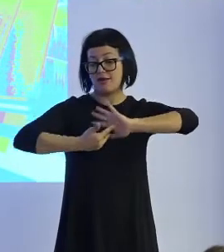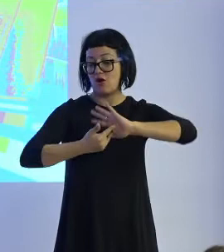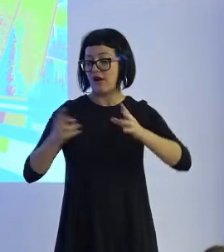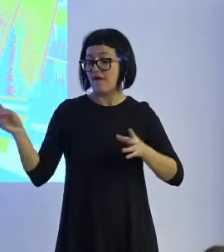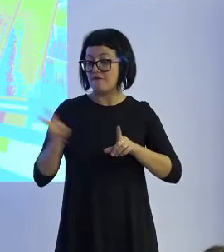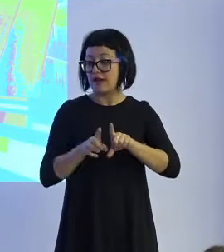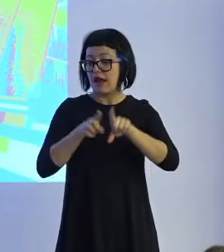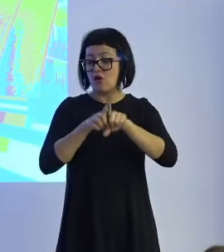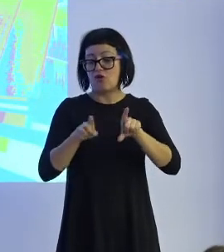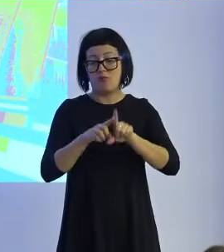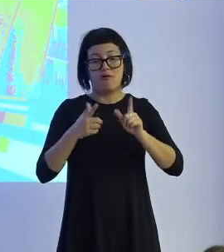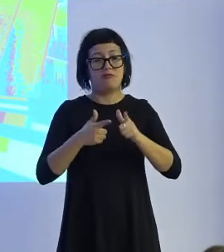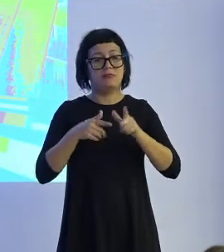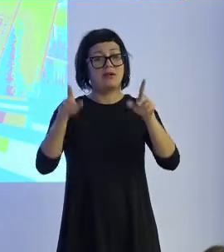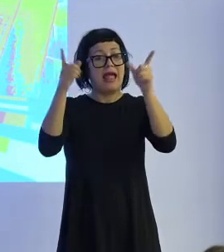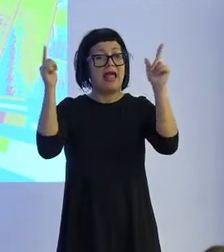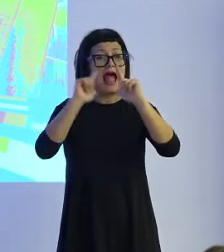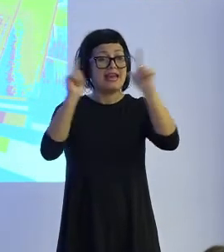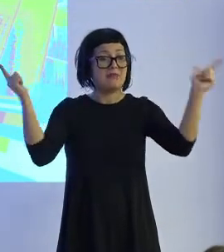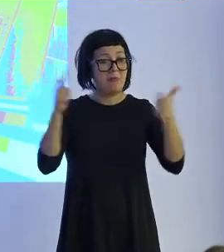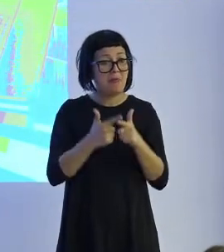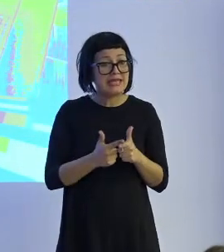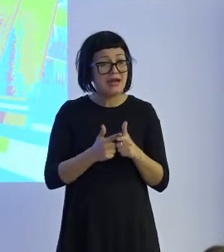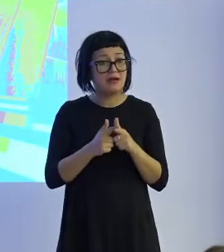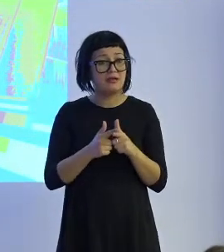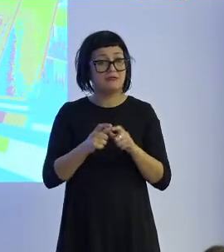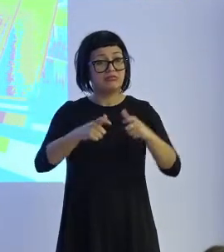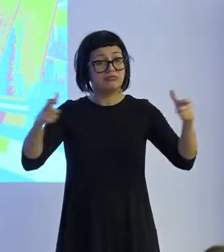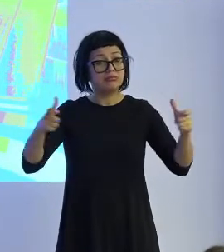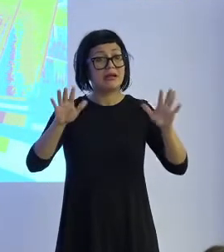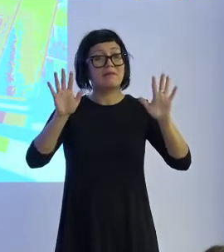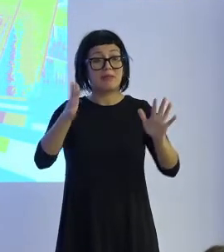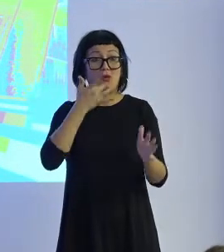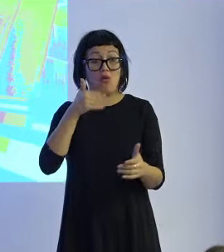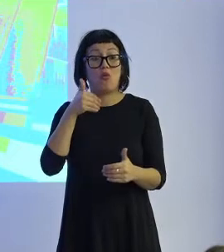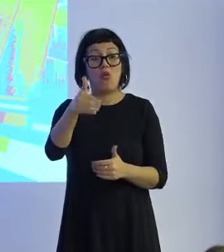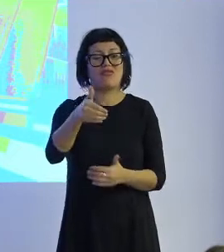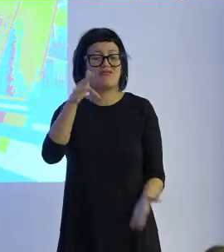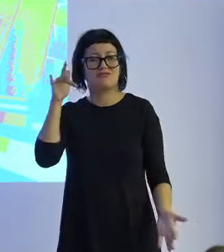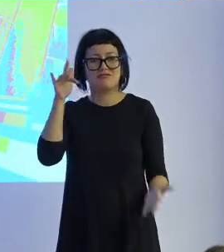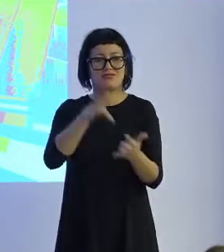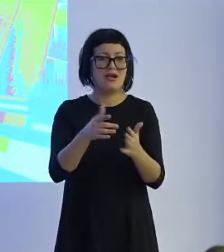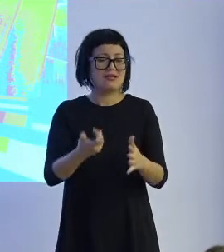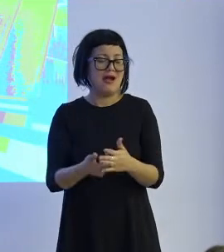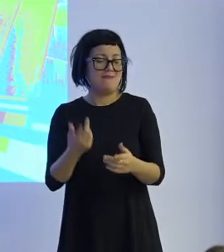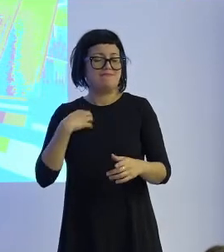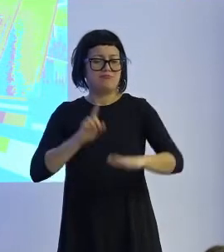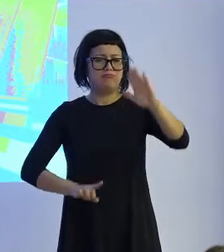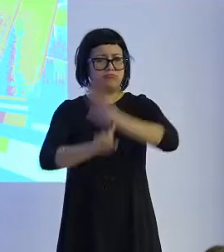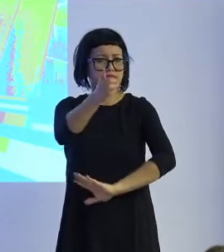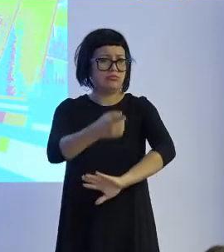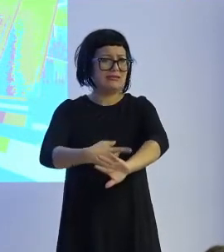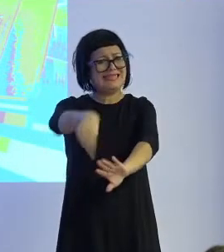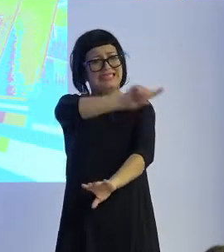creciendo de forma aritmética, pero ¿qué es lo que va a pasar cuando se produzca o ya se estará produciendo el crecimiento exponencial de la